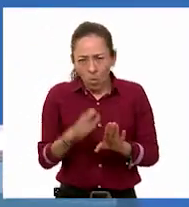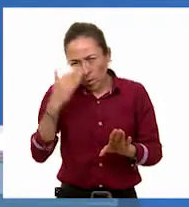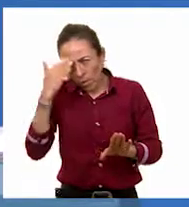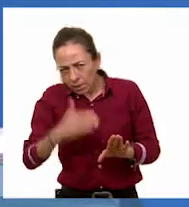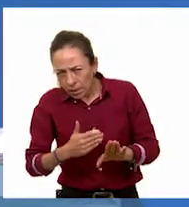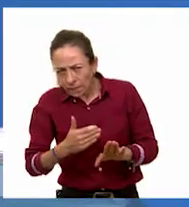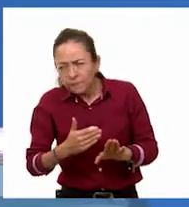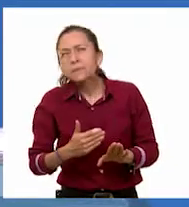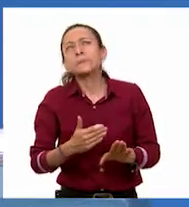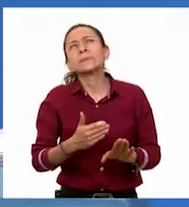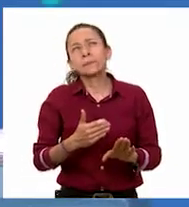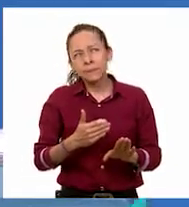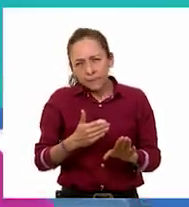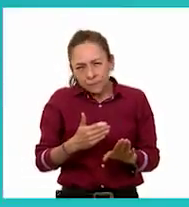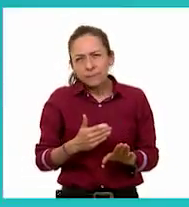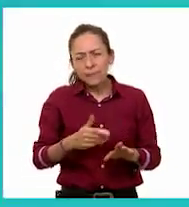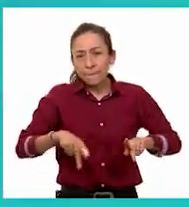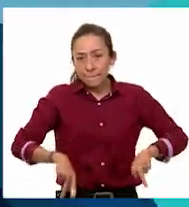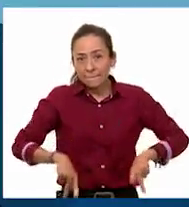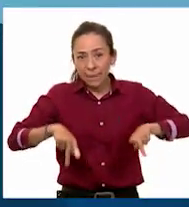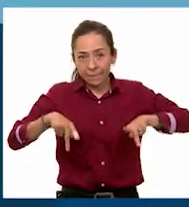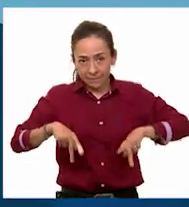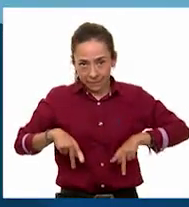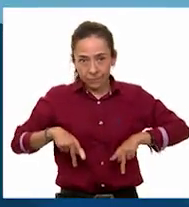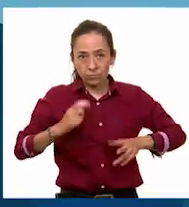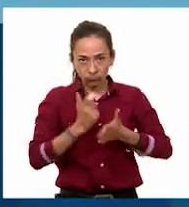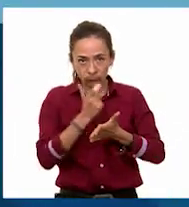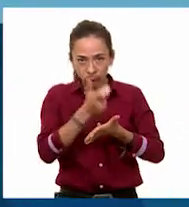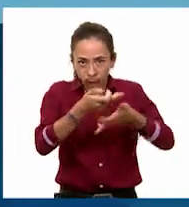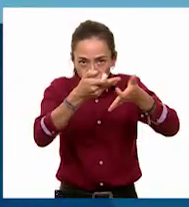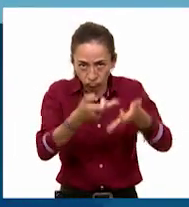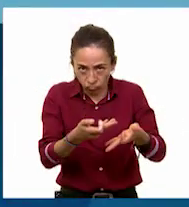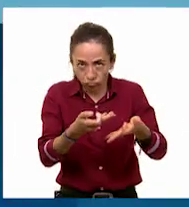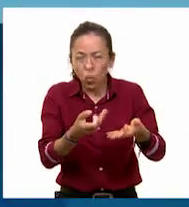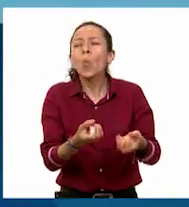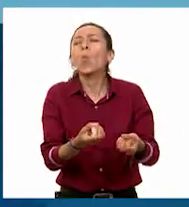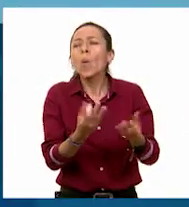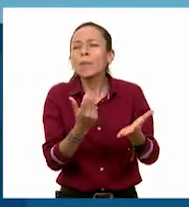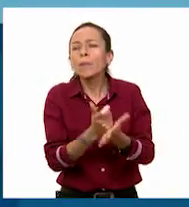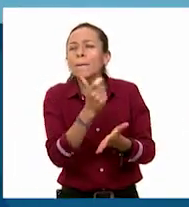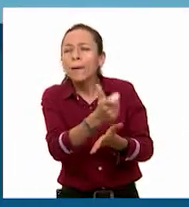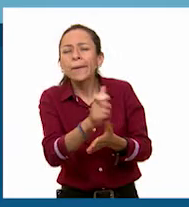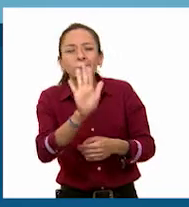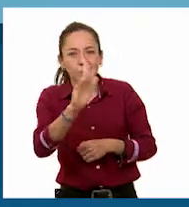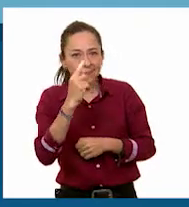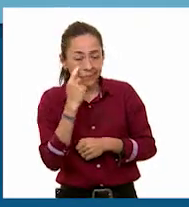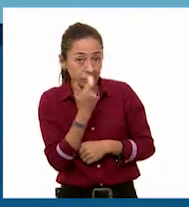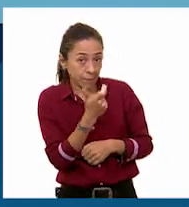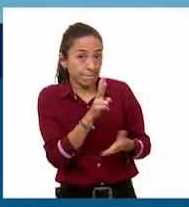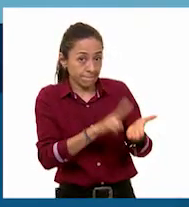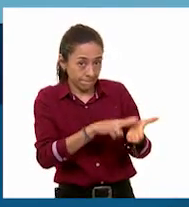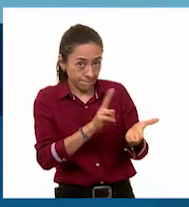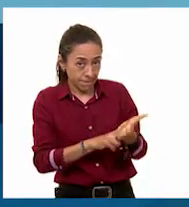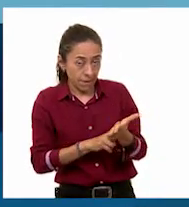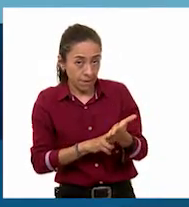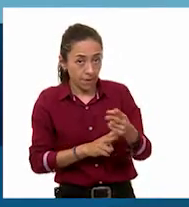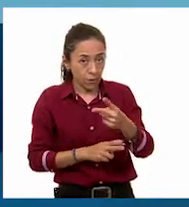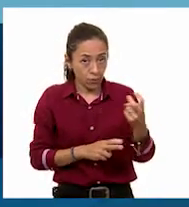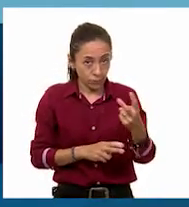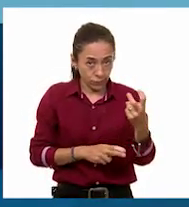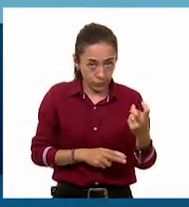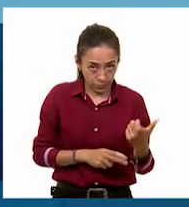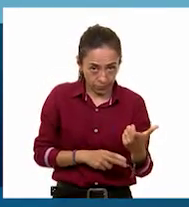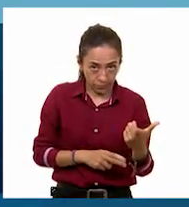cuánto se pagará por el pantalón es el siguiente. Si el costo es de 200 pesos,